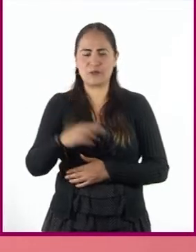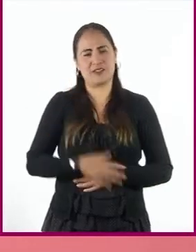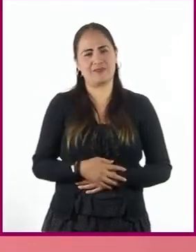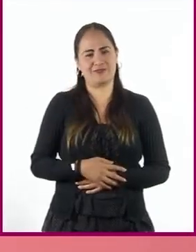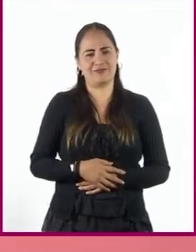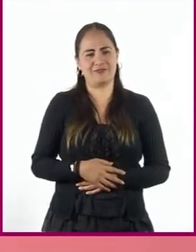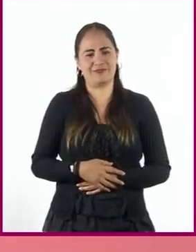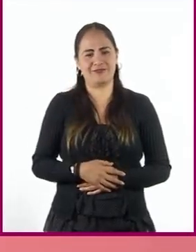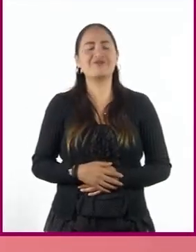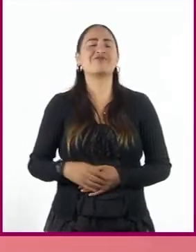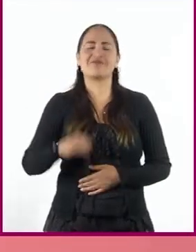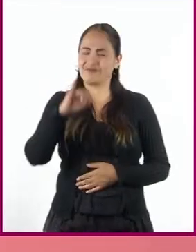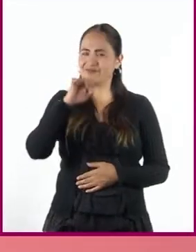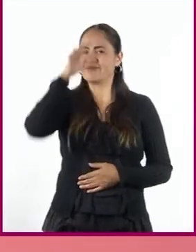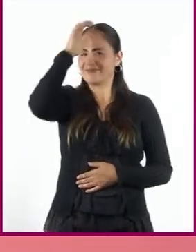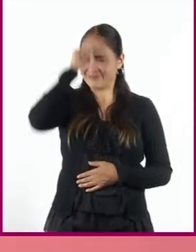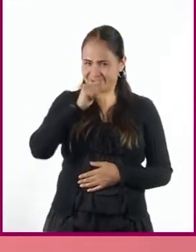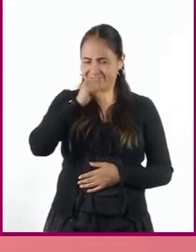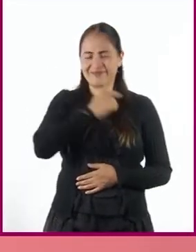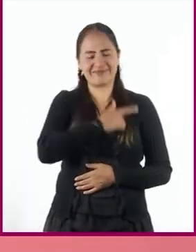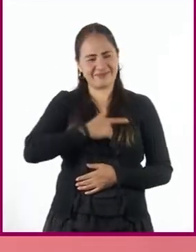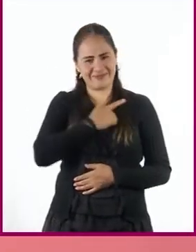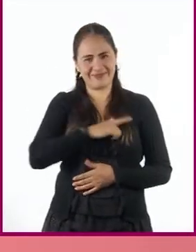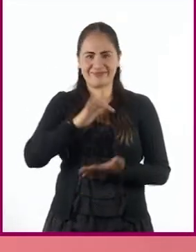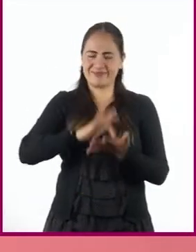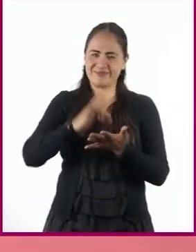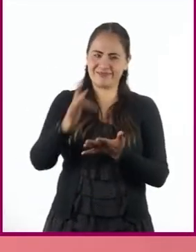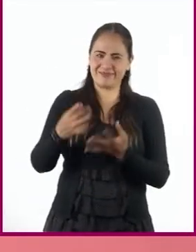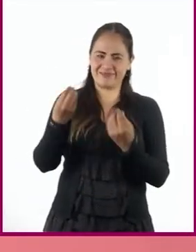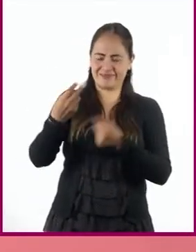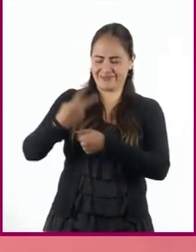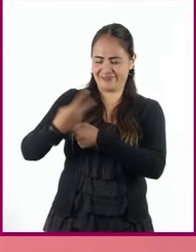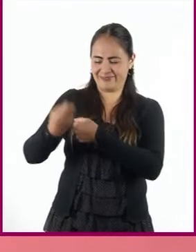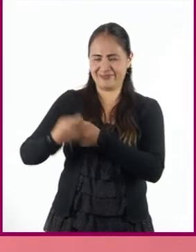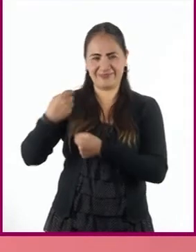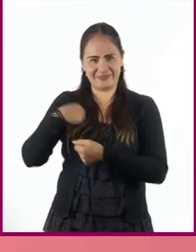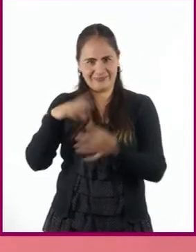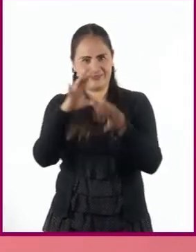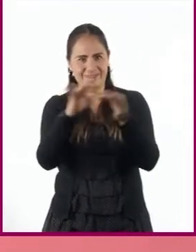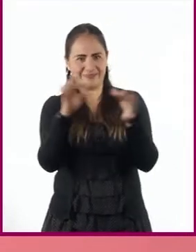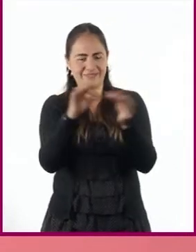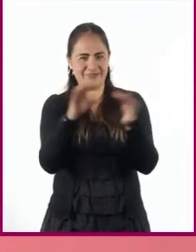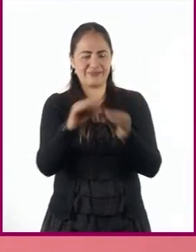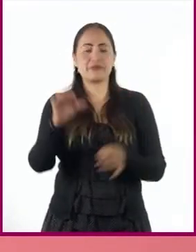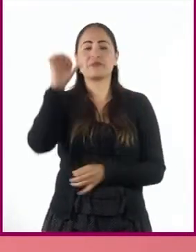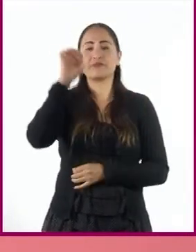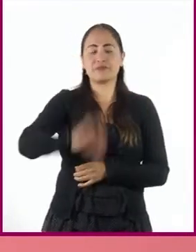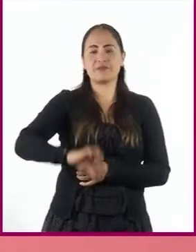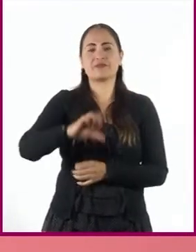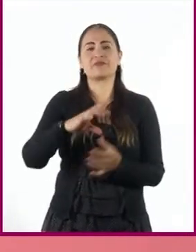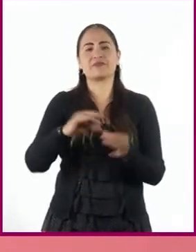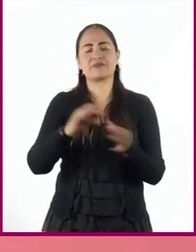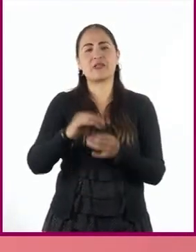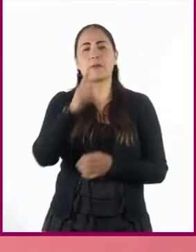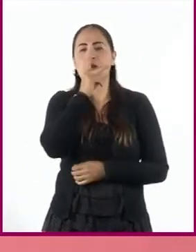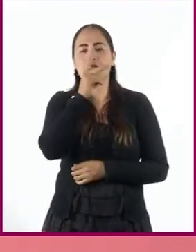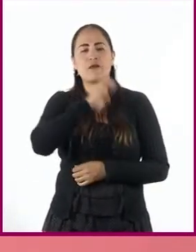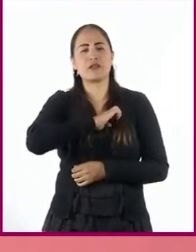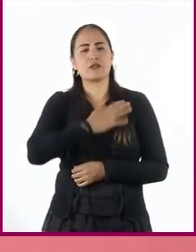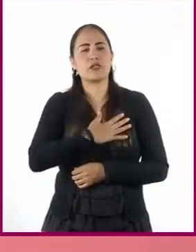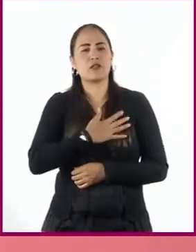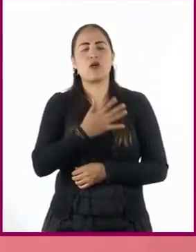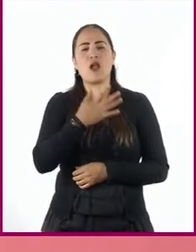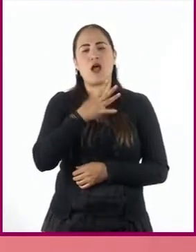Con mucho gusto, profesor. Muchas gracias por invitarme a contribuir. Esta vez, les diré que en español existen